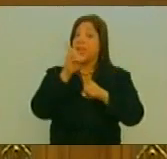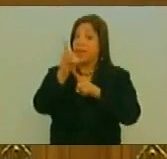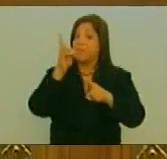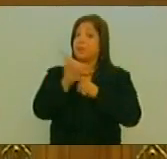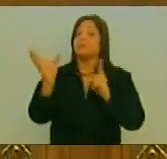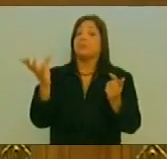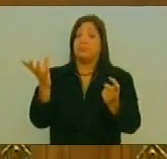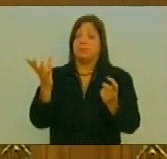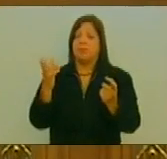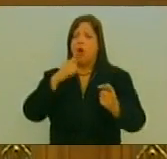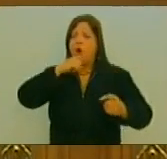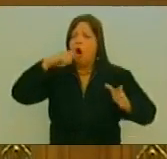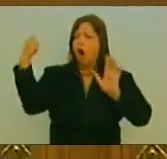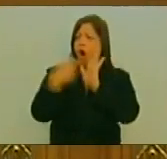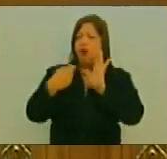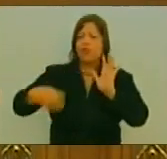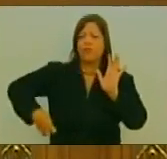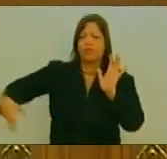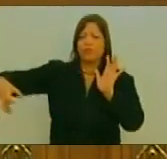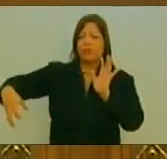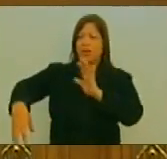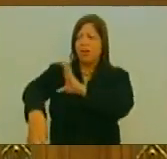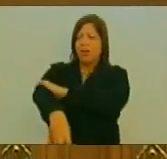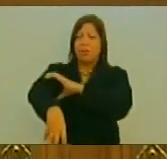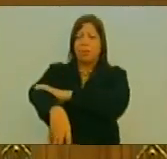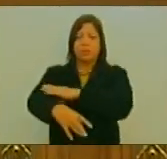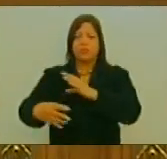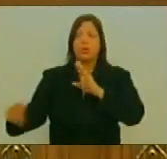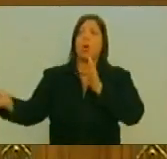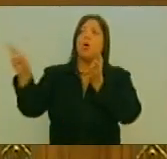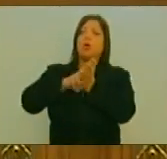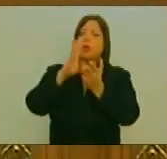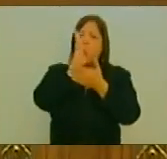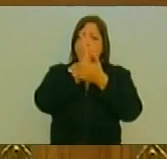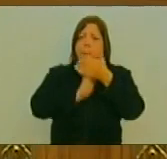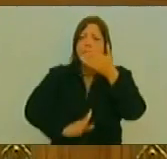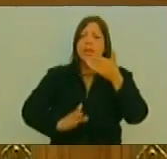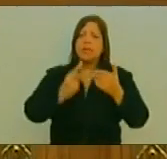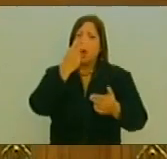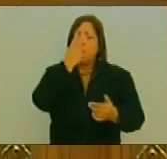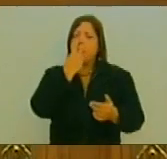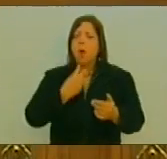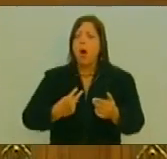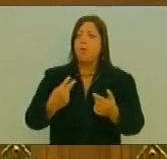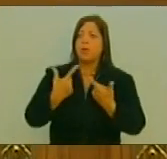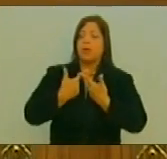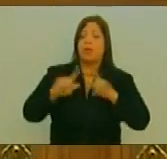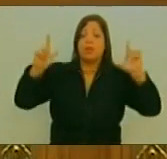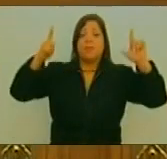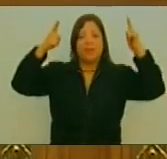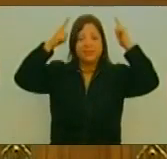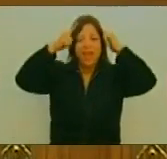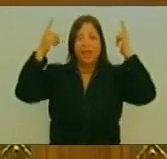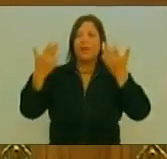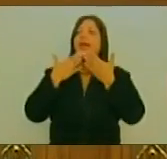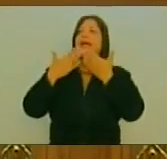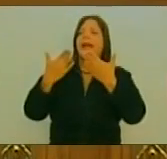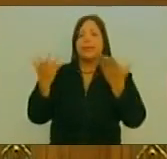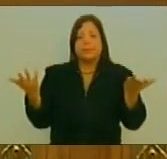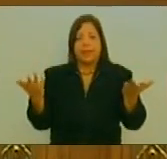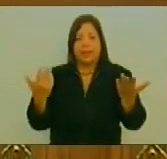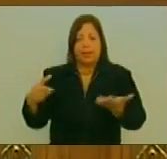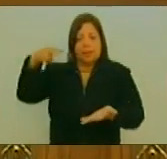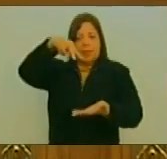En ese odio Que siente la burguesía Hacia nosotros El pueblo humilde El pueblo pobre Que se liberó Con nuestro comandante Chávez Y que se